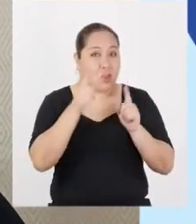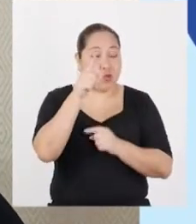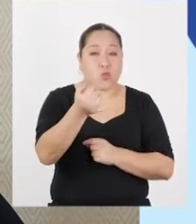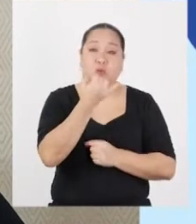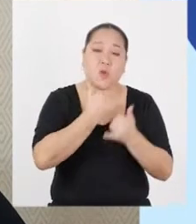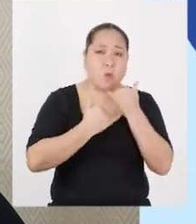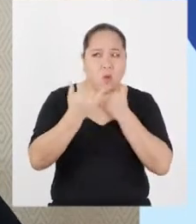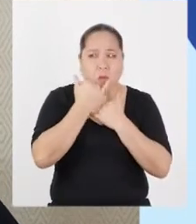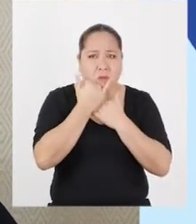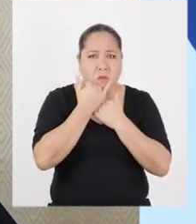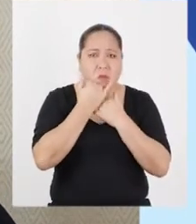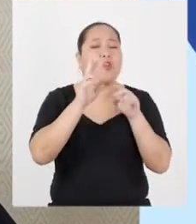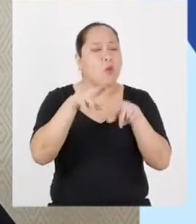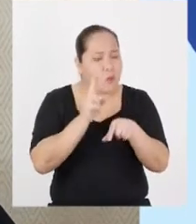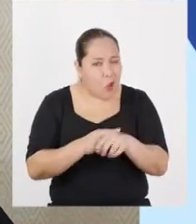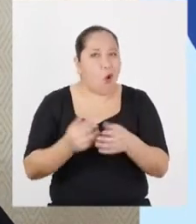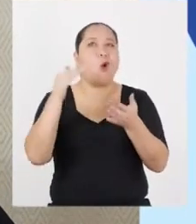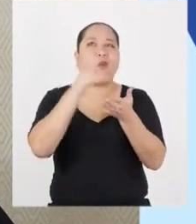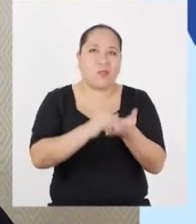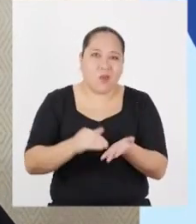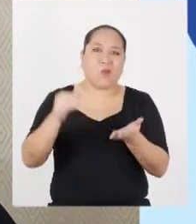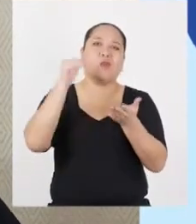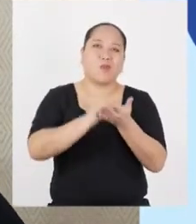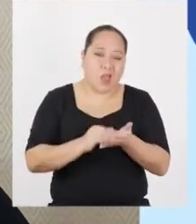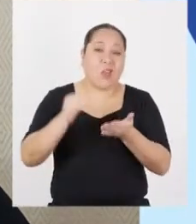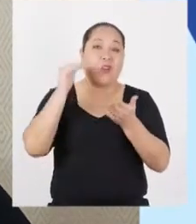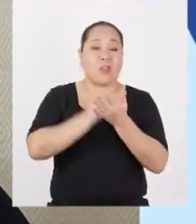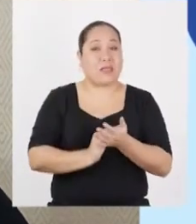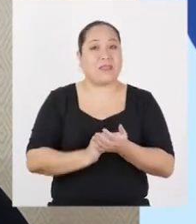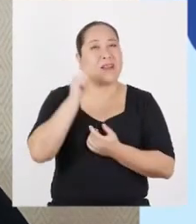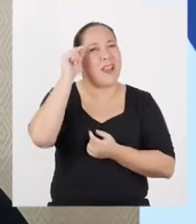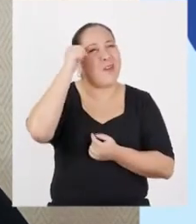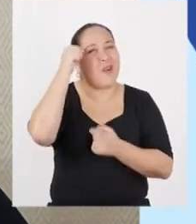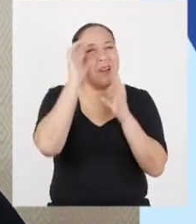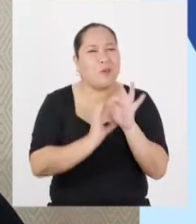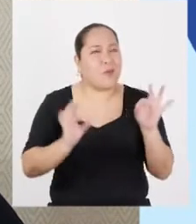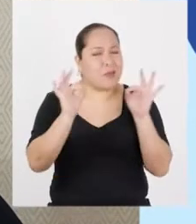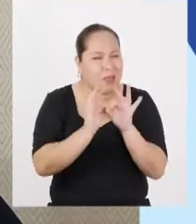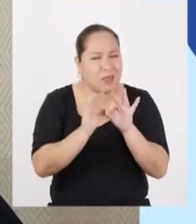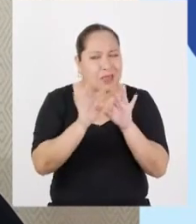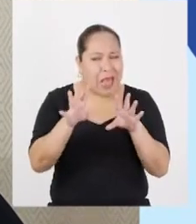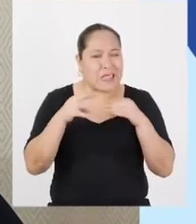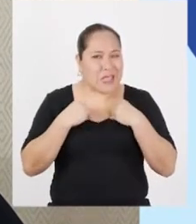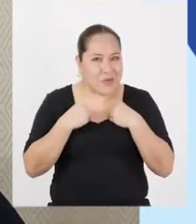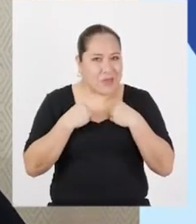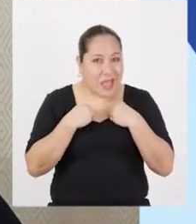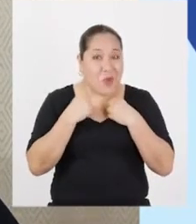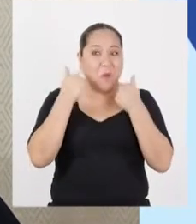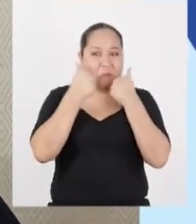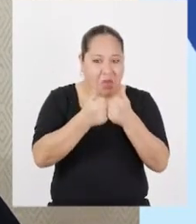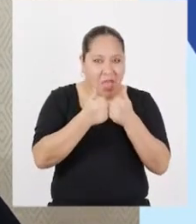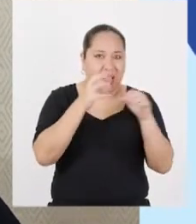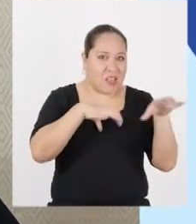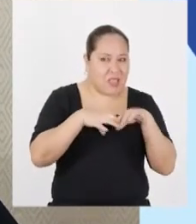si te equivocas, vuelve a intentarlo siempre. Recuerda que lo importante es apreciar nuestros logros y